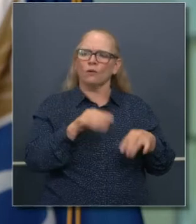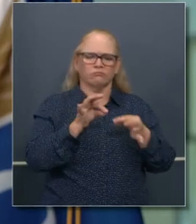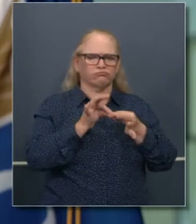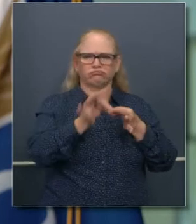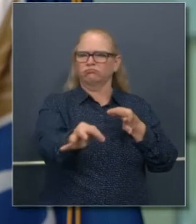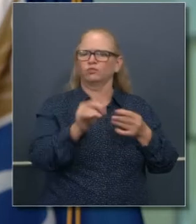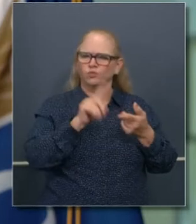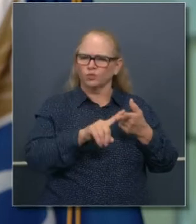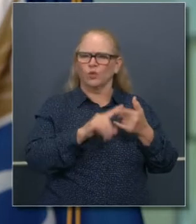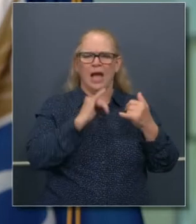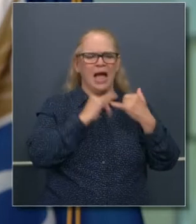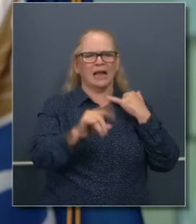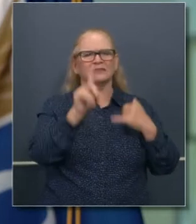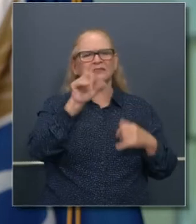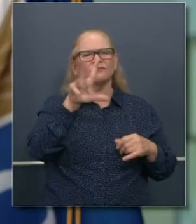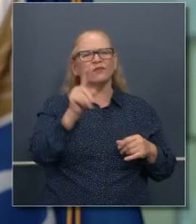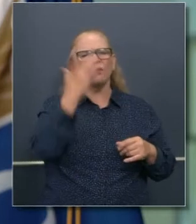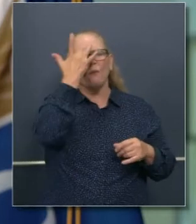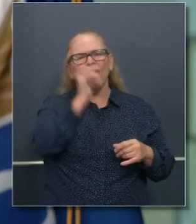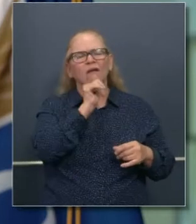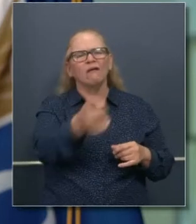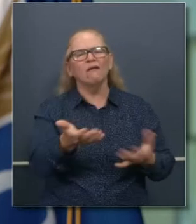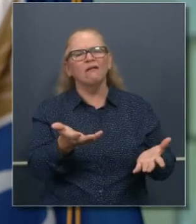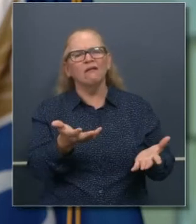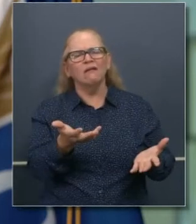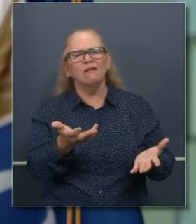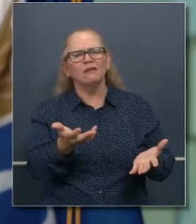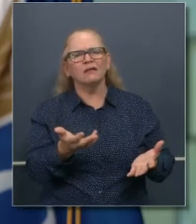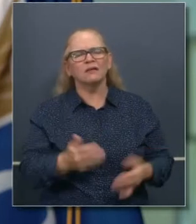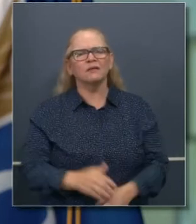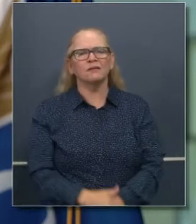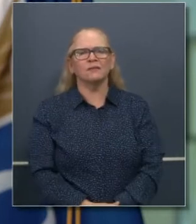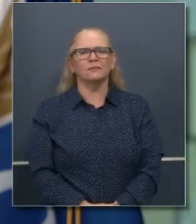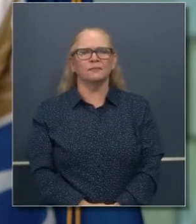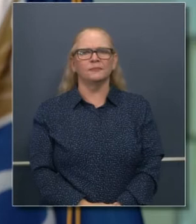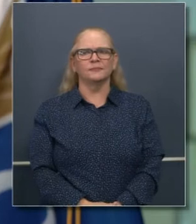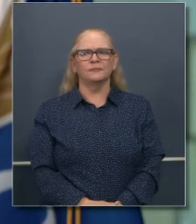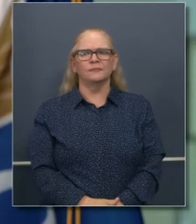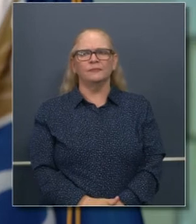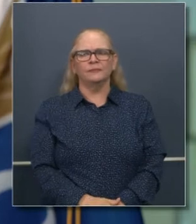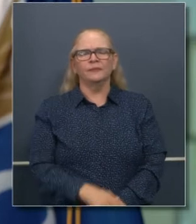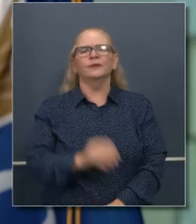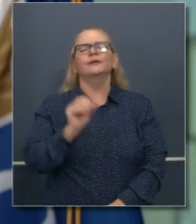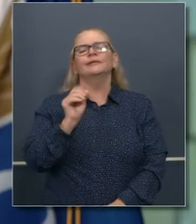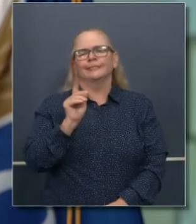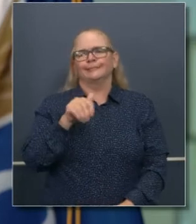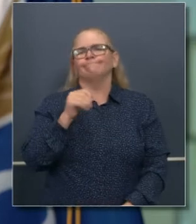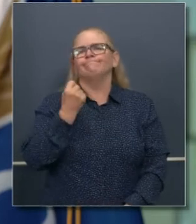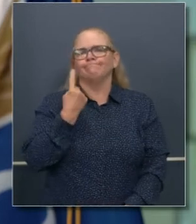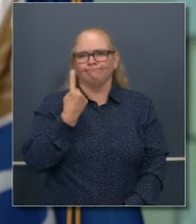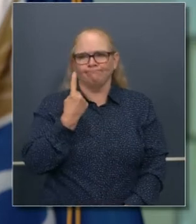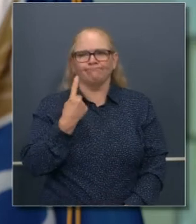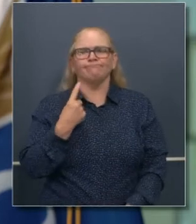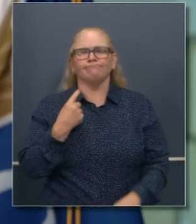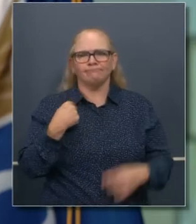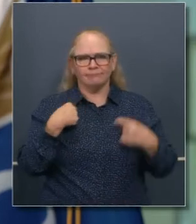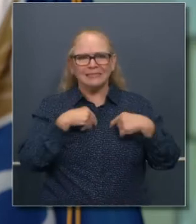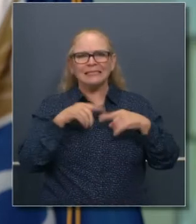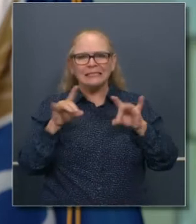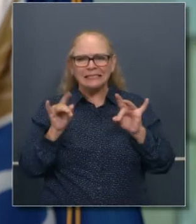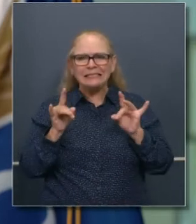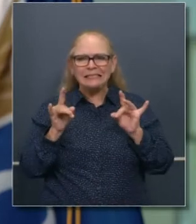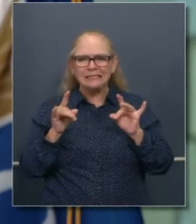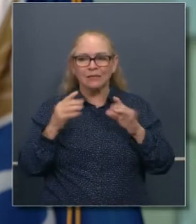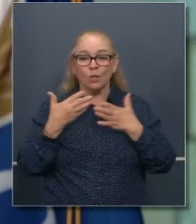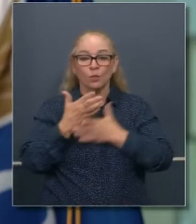Estamos cerca de la capacidad con la legislatura. Estamos lidiando con eso. Pero ciertamente lo que quiero decir también es esto, de que hemos podido